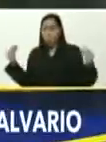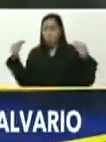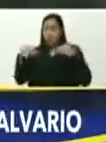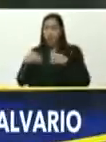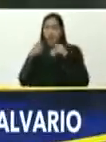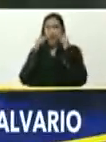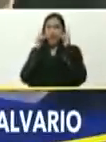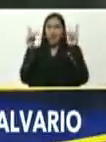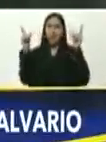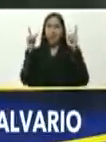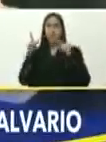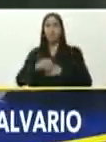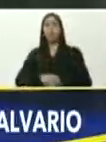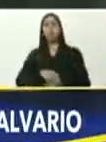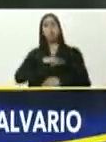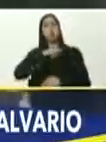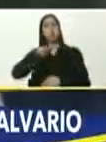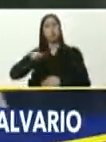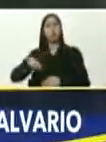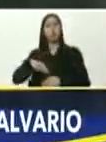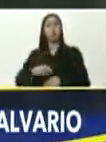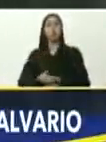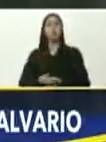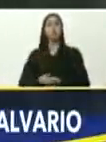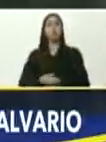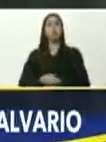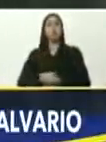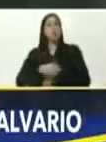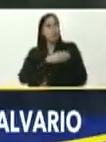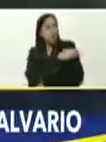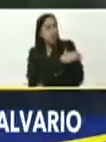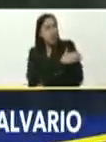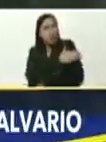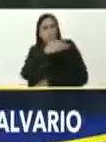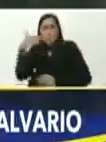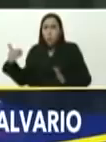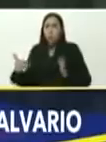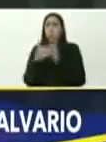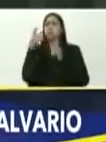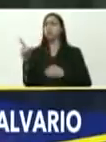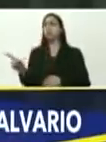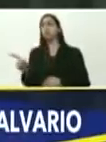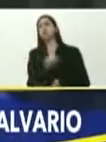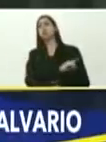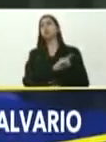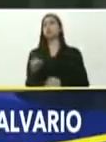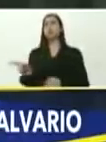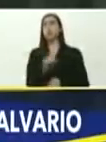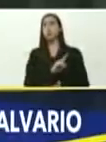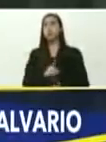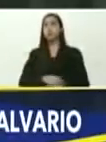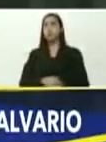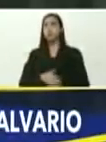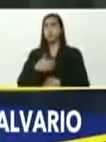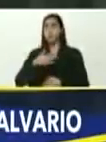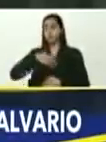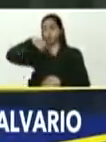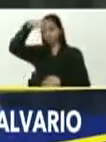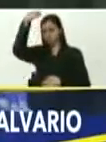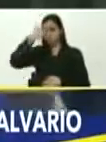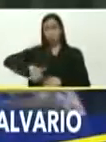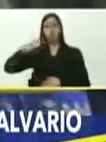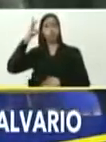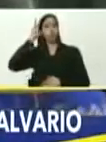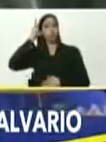increíble, y no nos podemos dejar, que venga a la derecha, a darnos golpes bajos, mire, aquí está una mujer dispuesta,